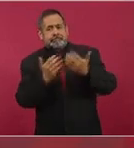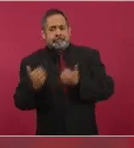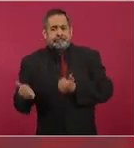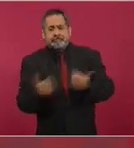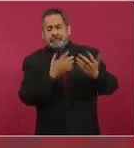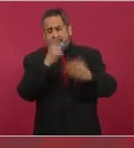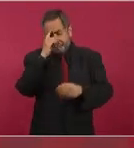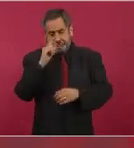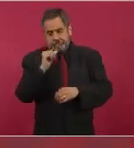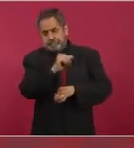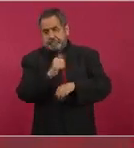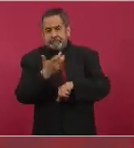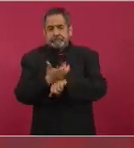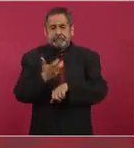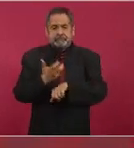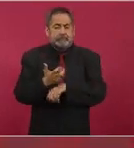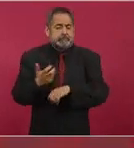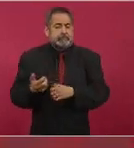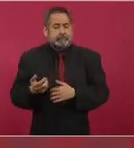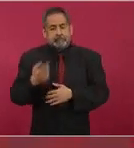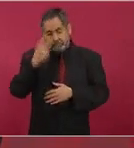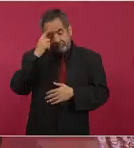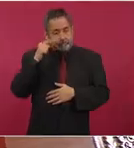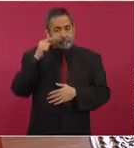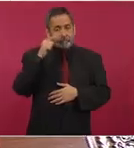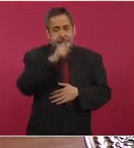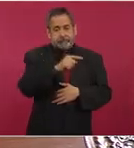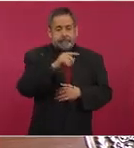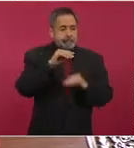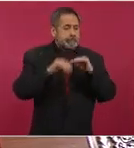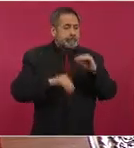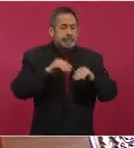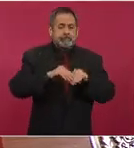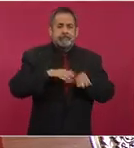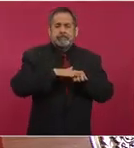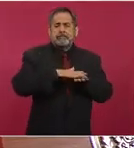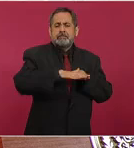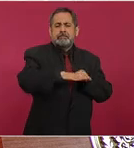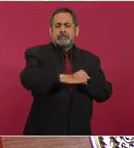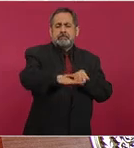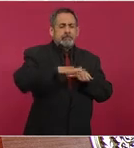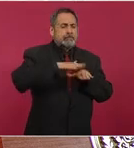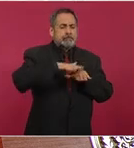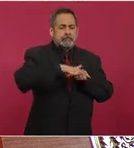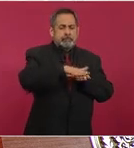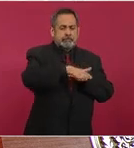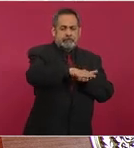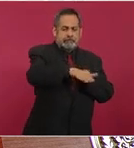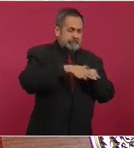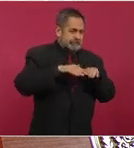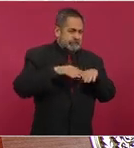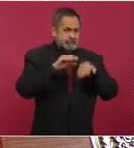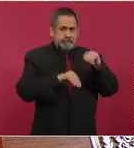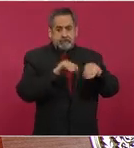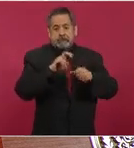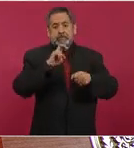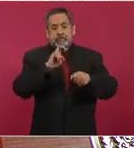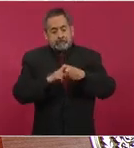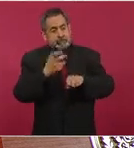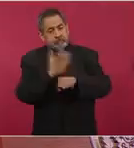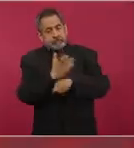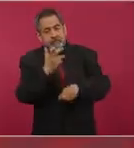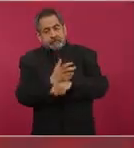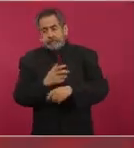Unidos para hacer caminos, carreteras en Estados